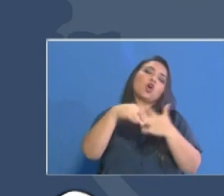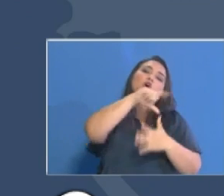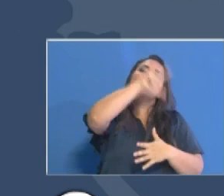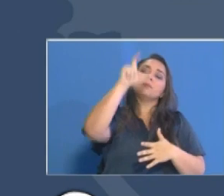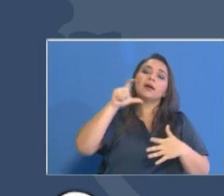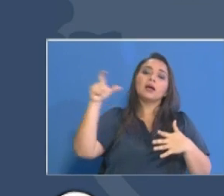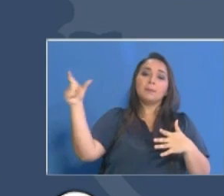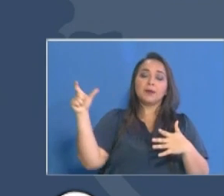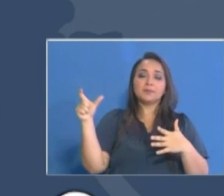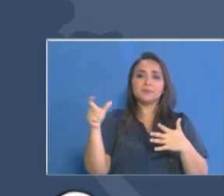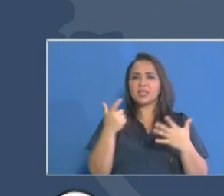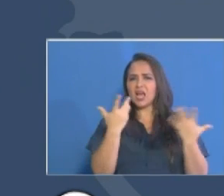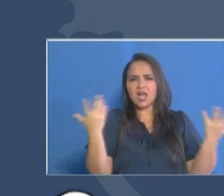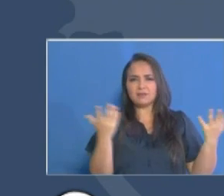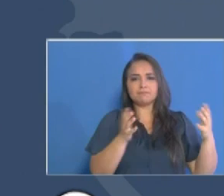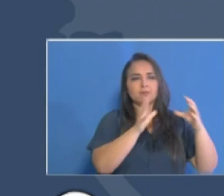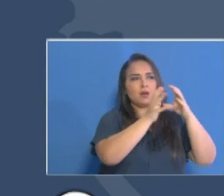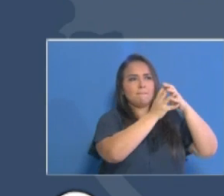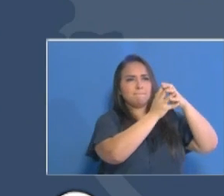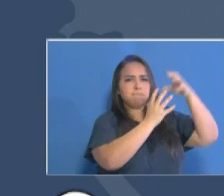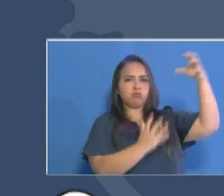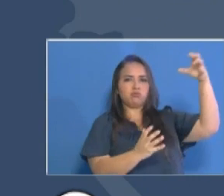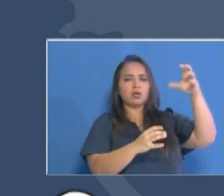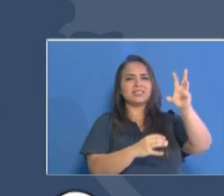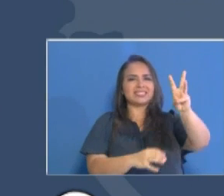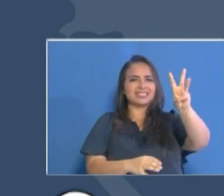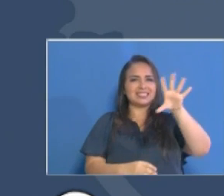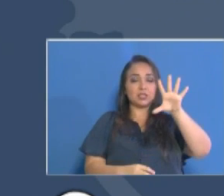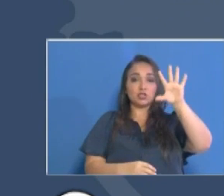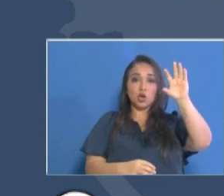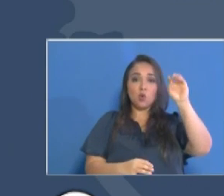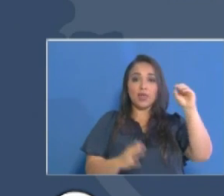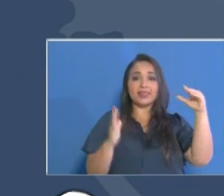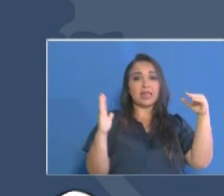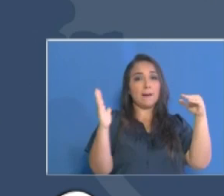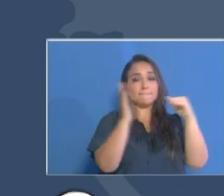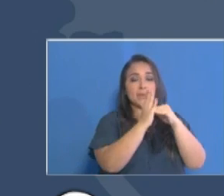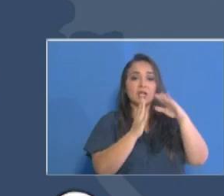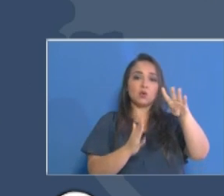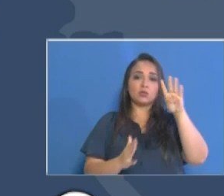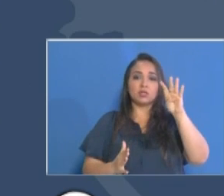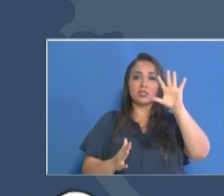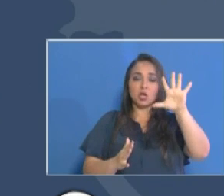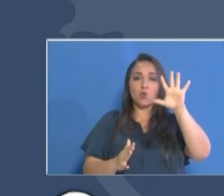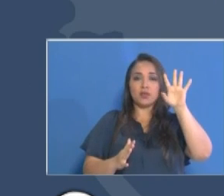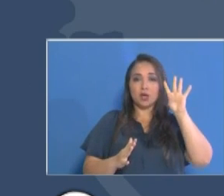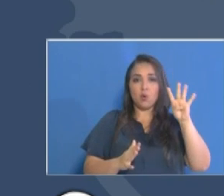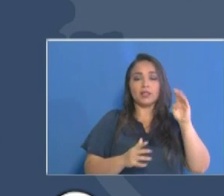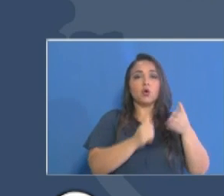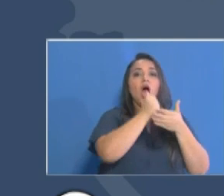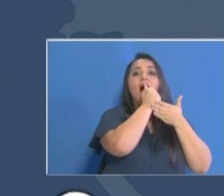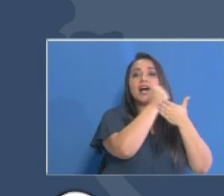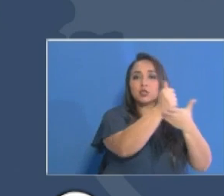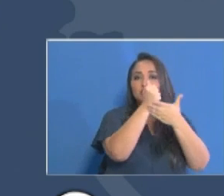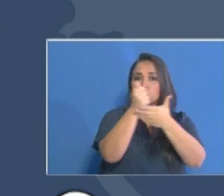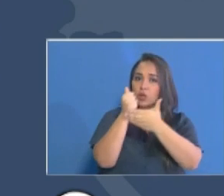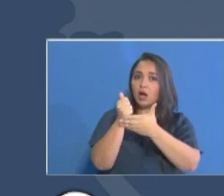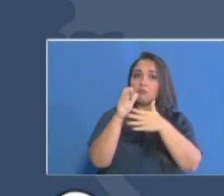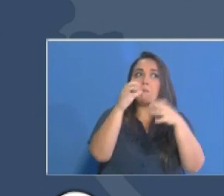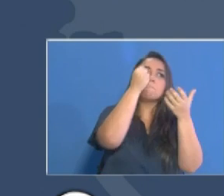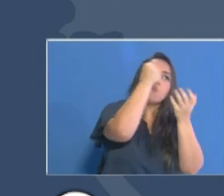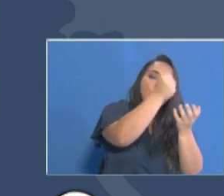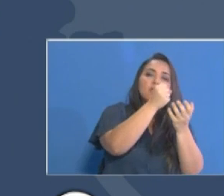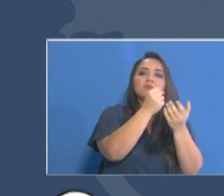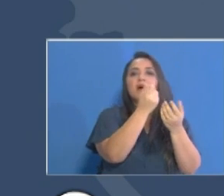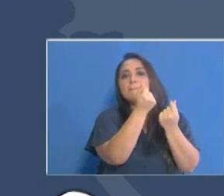.454 ayudas sociales que hemos podido distribuir a lo largo